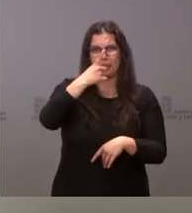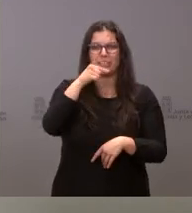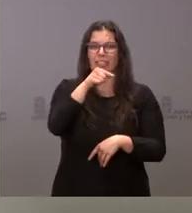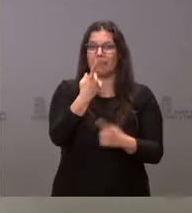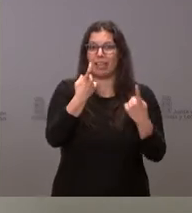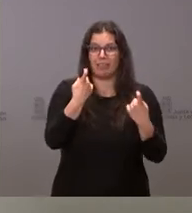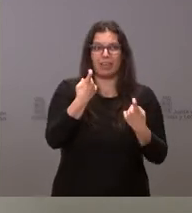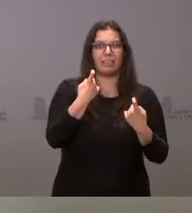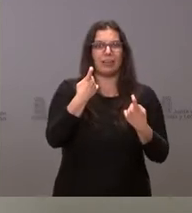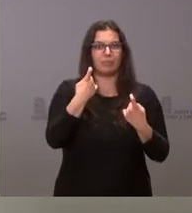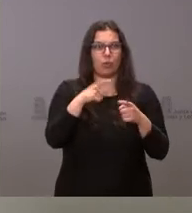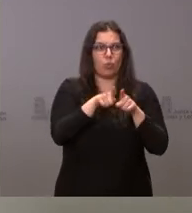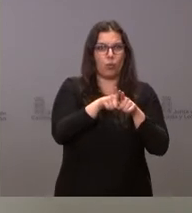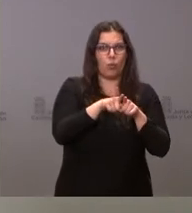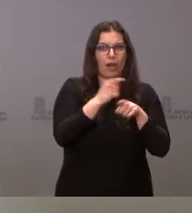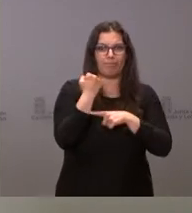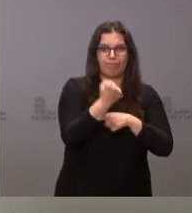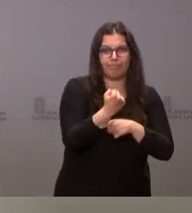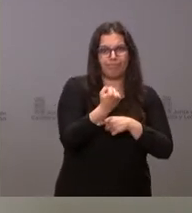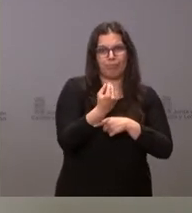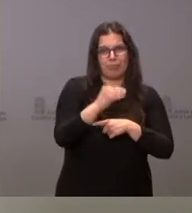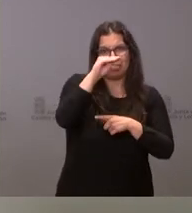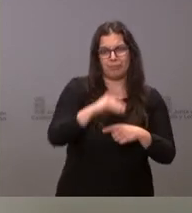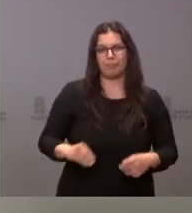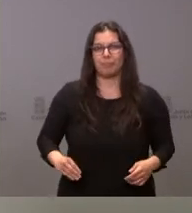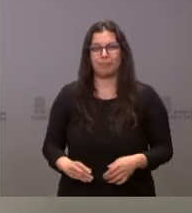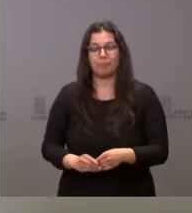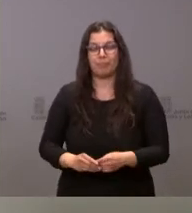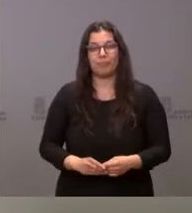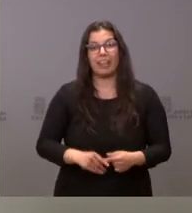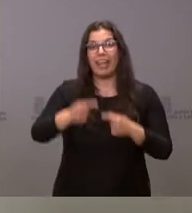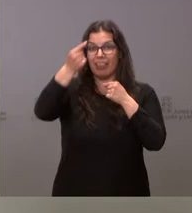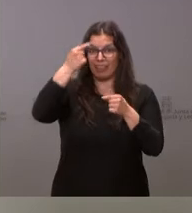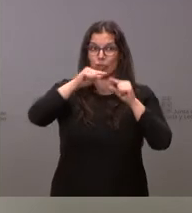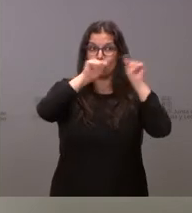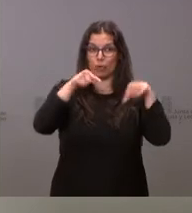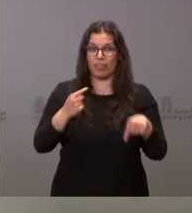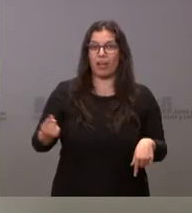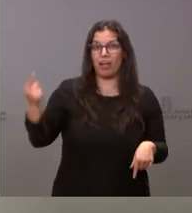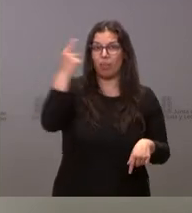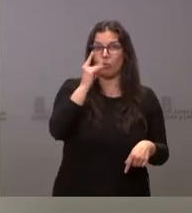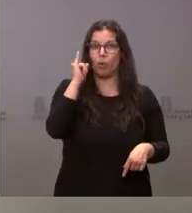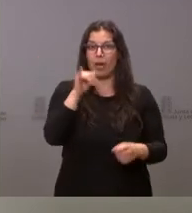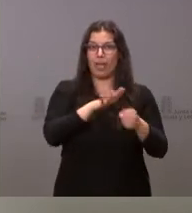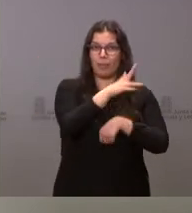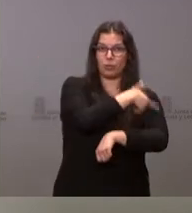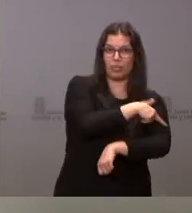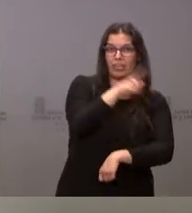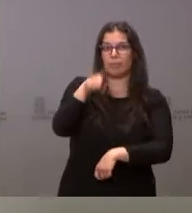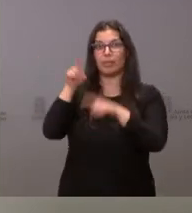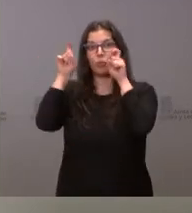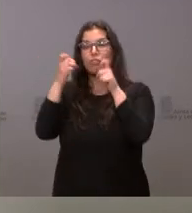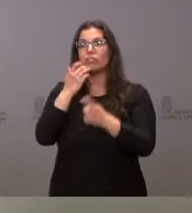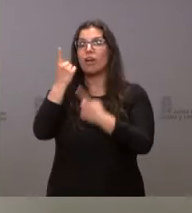necesario algún tipo de refuerzo en relación con esta cuestión. Tengo los datos por provincias, tanto en sanidad como en educación. Si